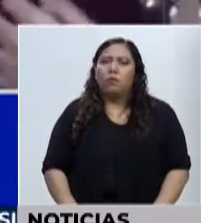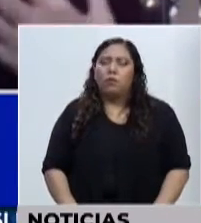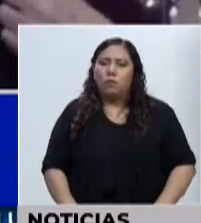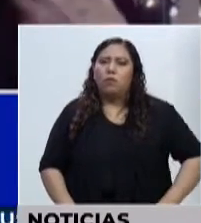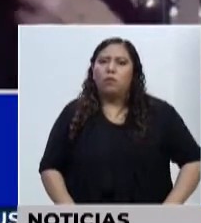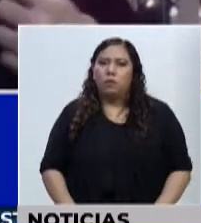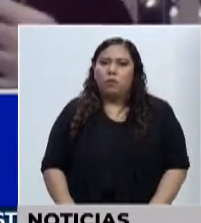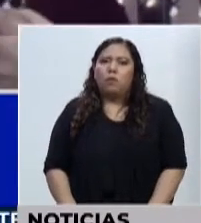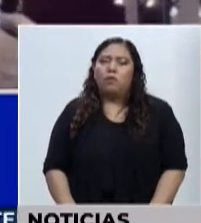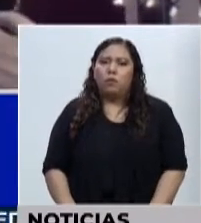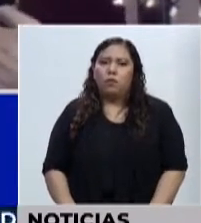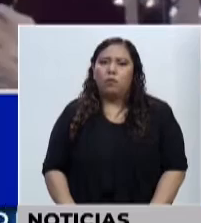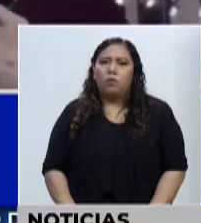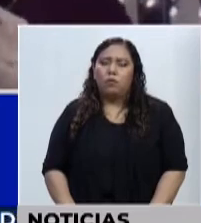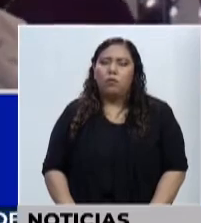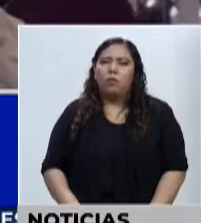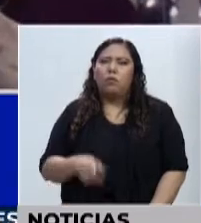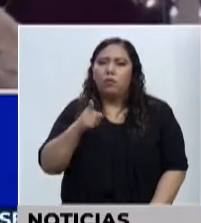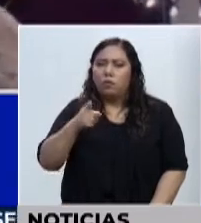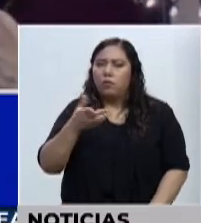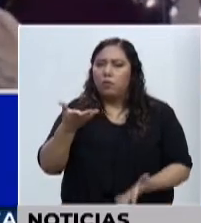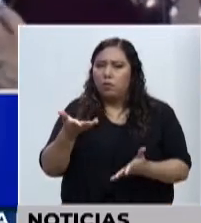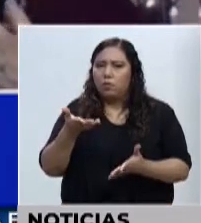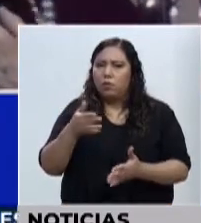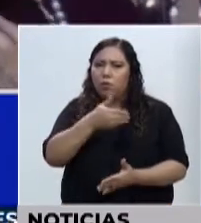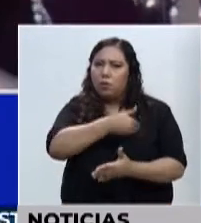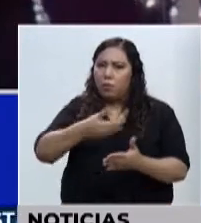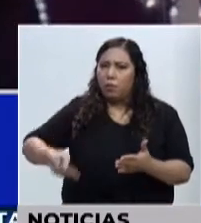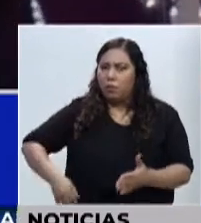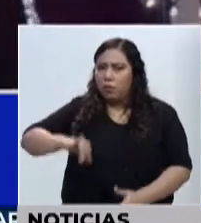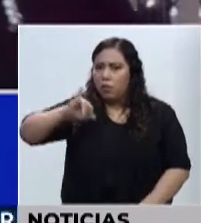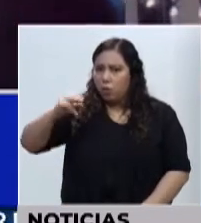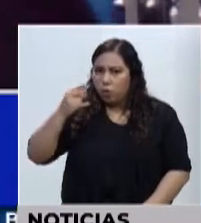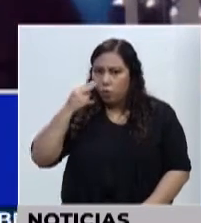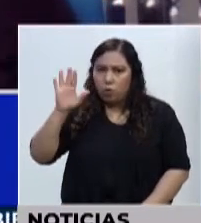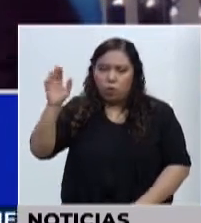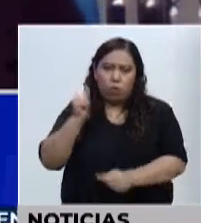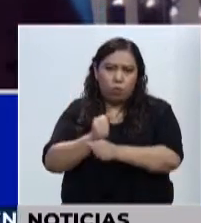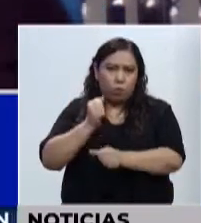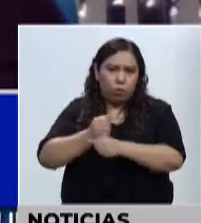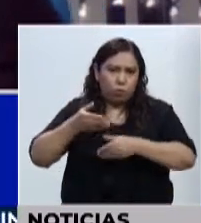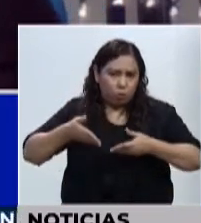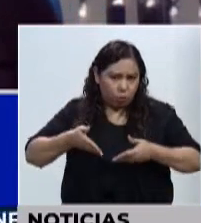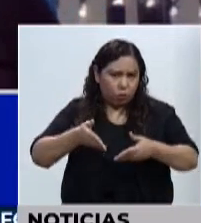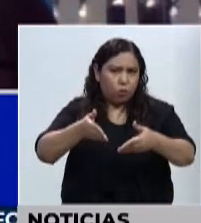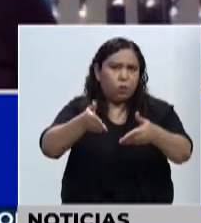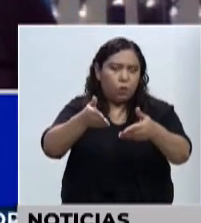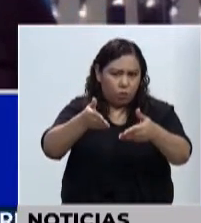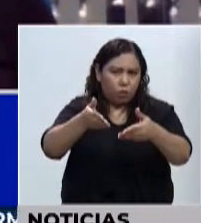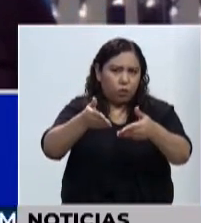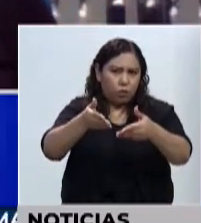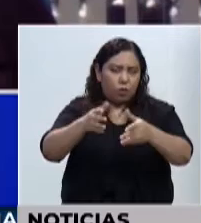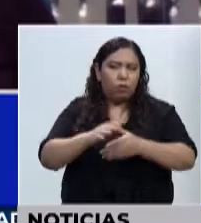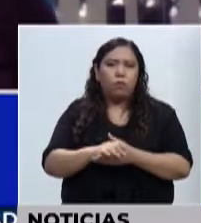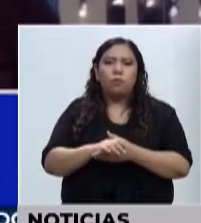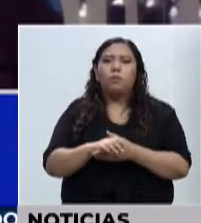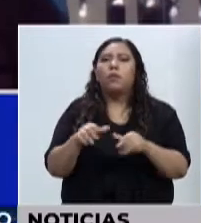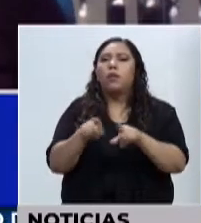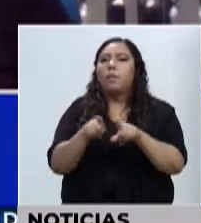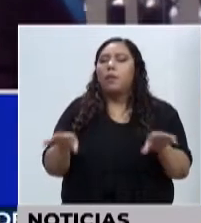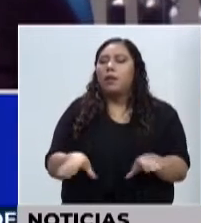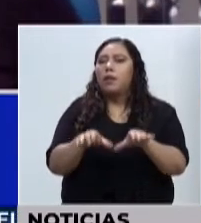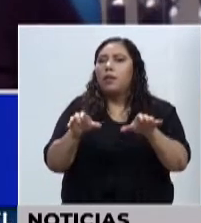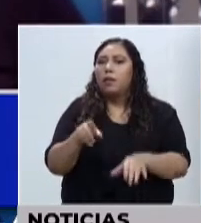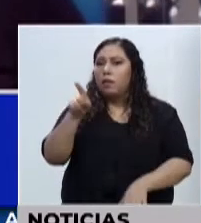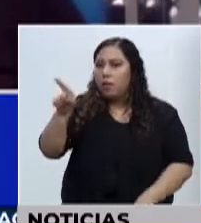esta línea o en esta ruta que ha tenido el presidente de la República? Sumado a esto, todas las acciones que se hacen también